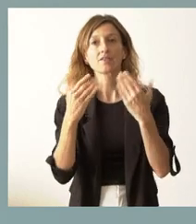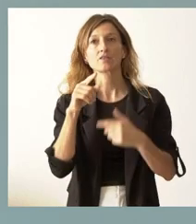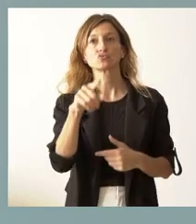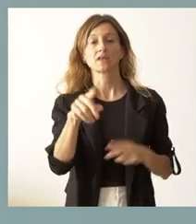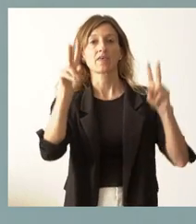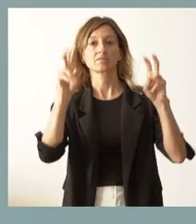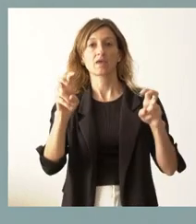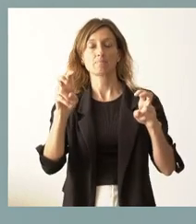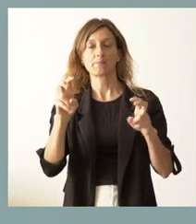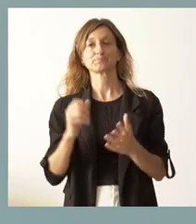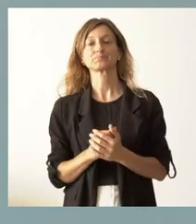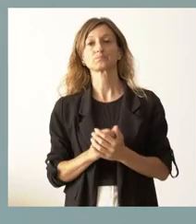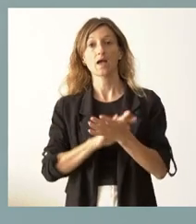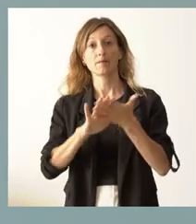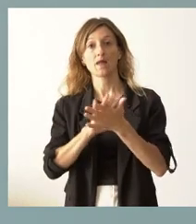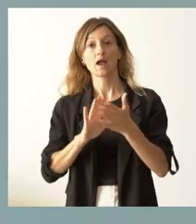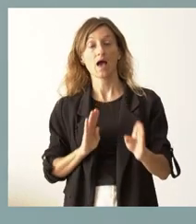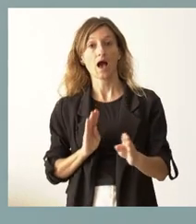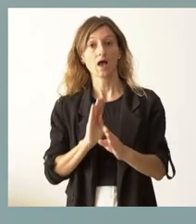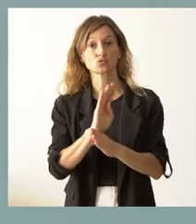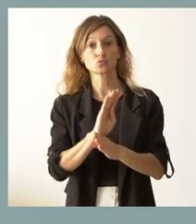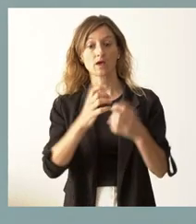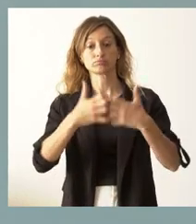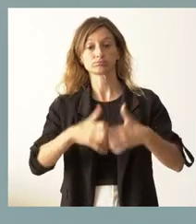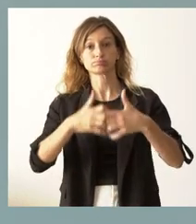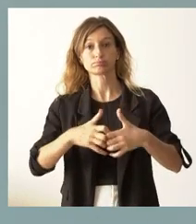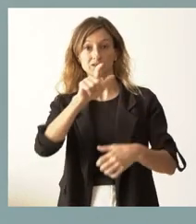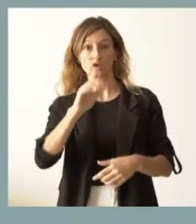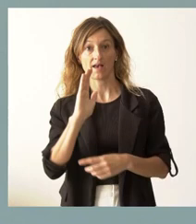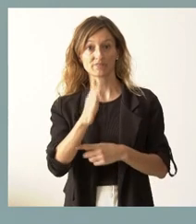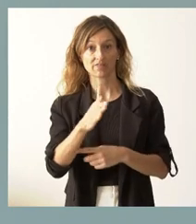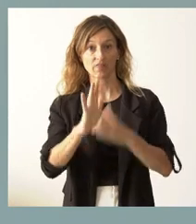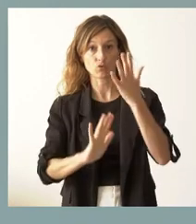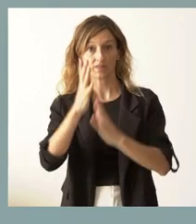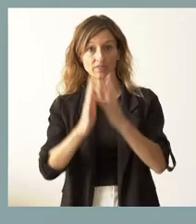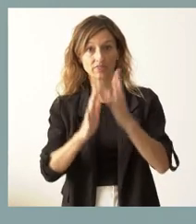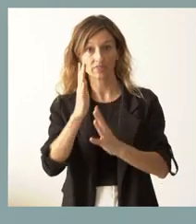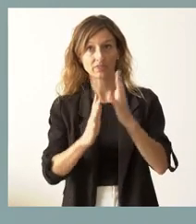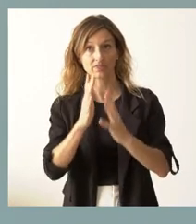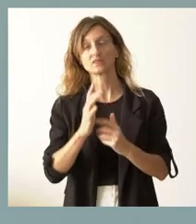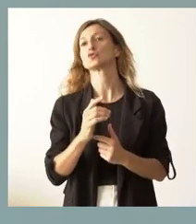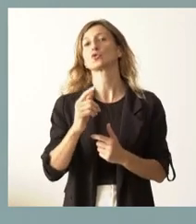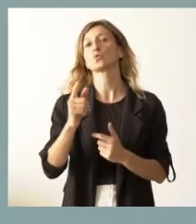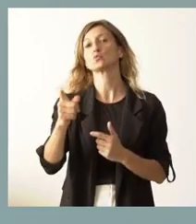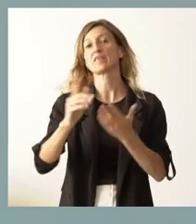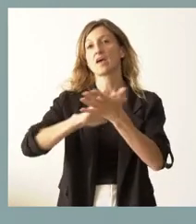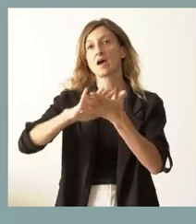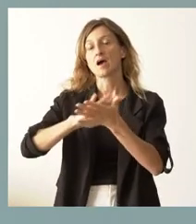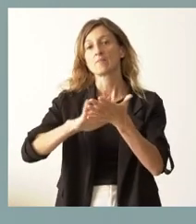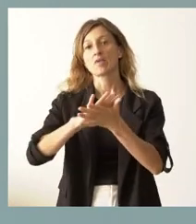ayudas que se han puesto en marcha para los afectados, más allá de lo que usted ha comentado, de